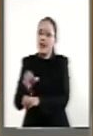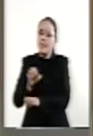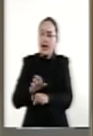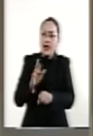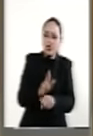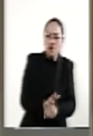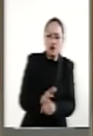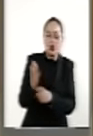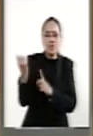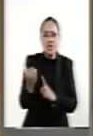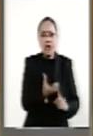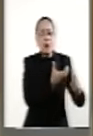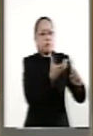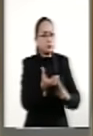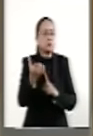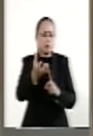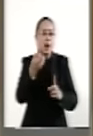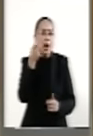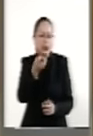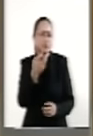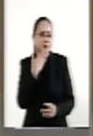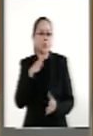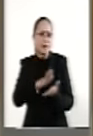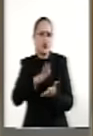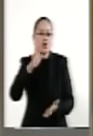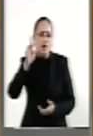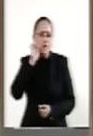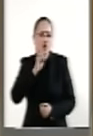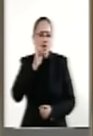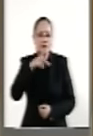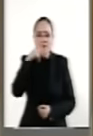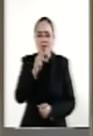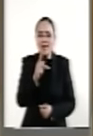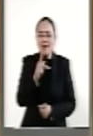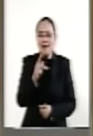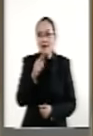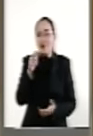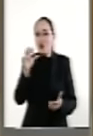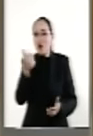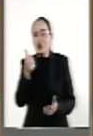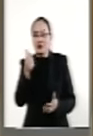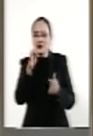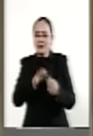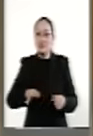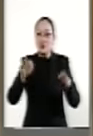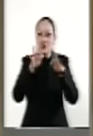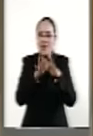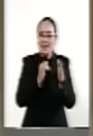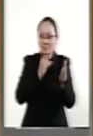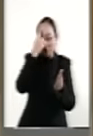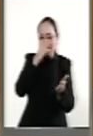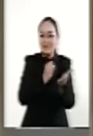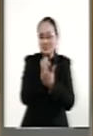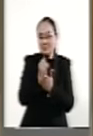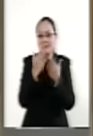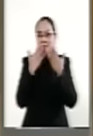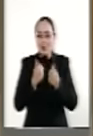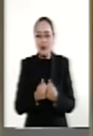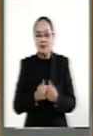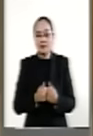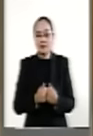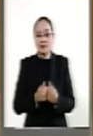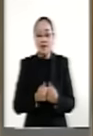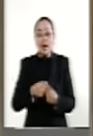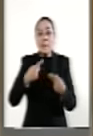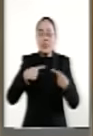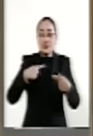que lo traigan, que lo lleven, pero no las consideran en los espacios de decisión. Y al personal de limpieza